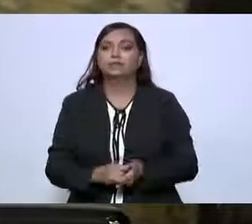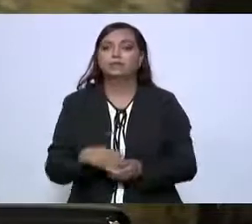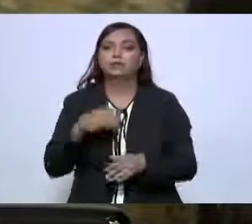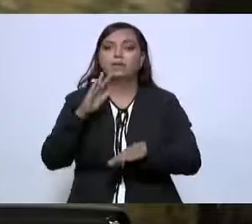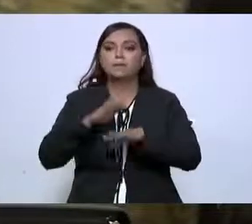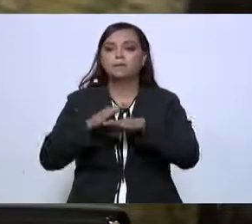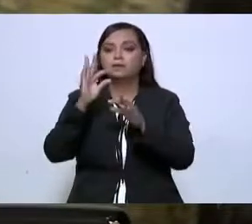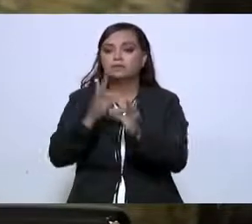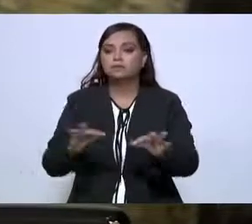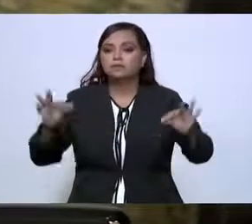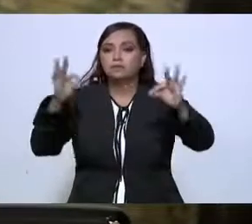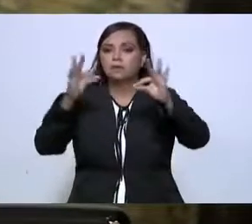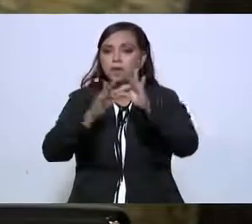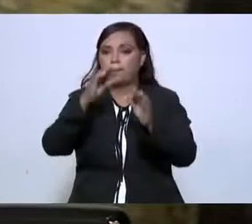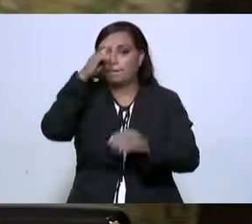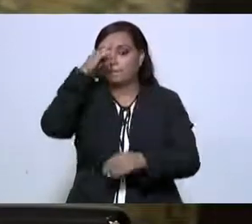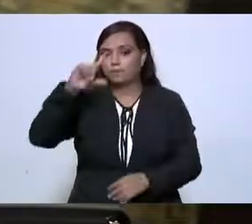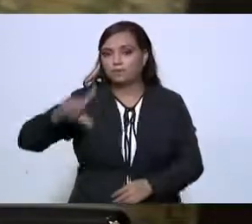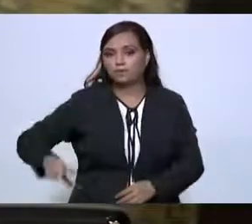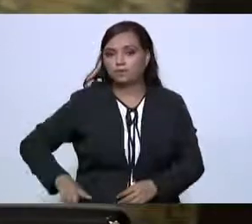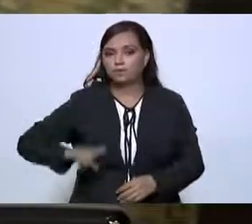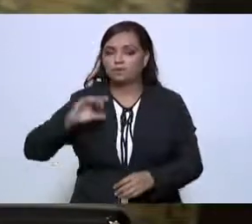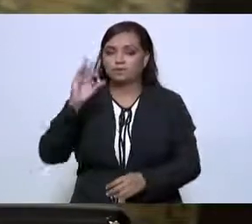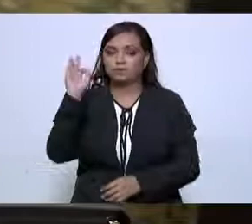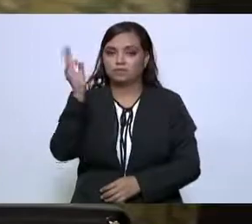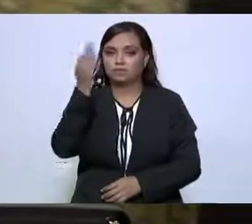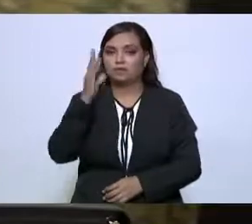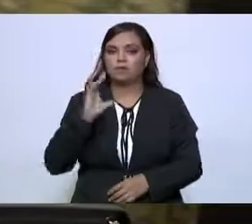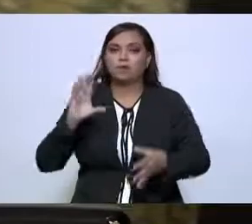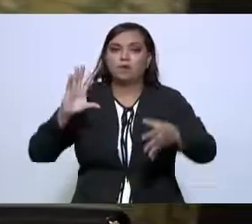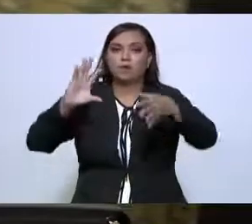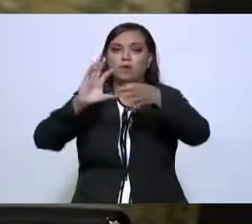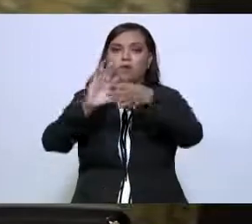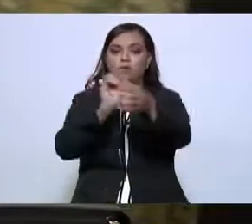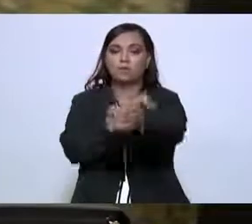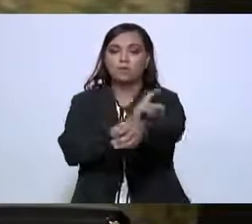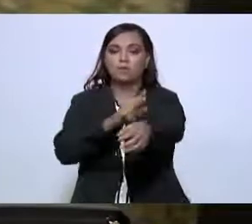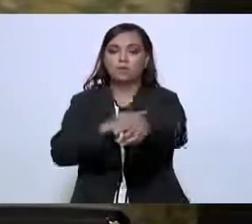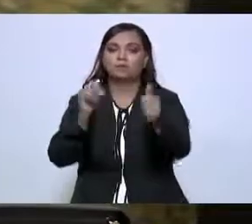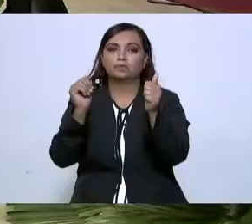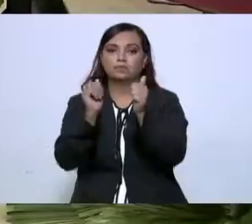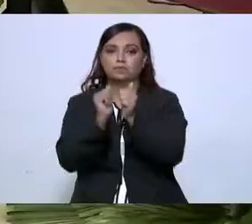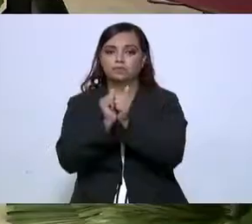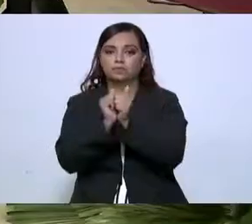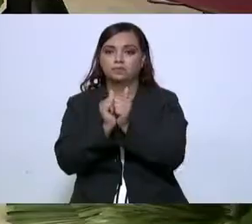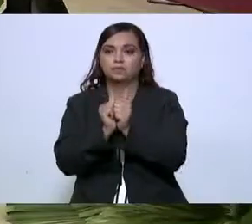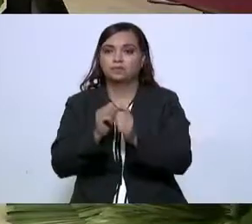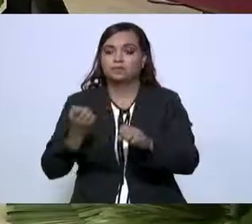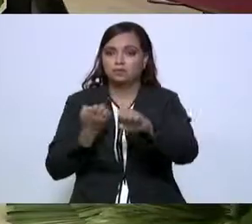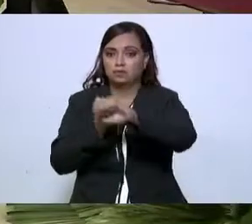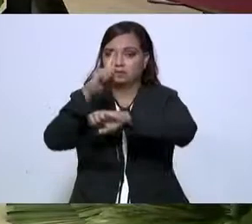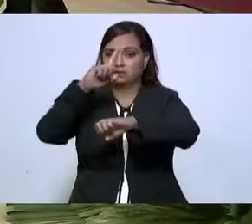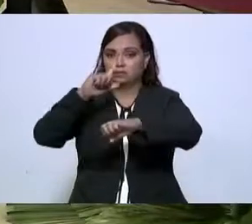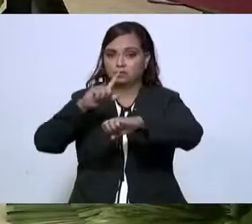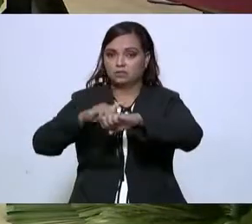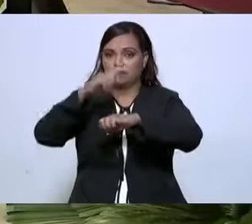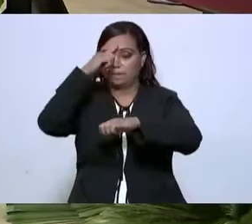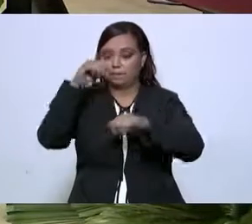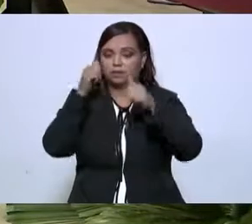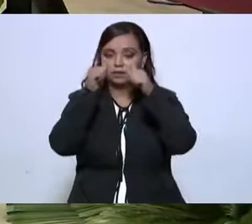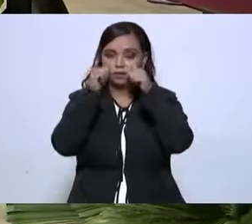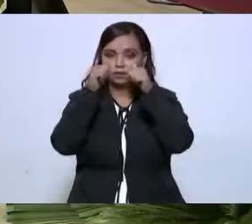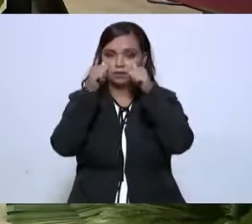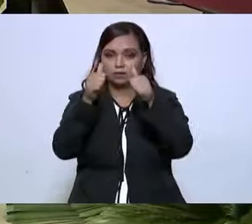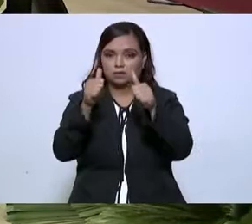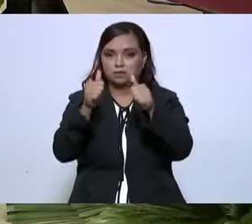prioritario para el gobierno federal la coordinación estrecha con la autoridad estatal para atender los